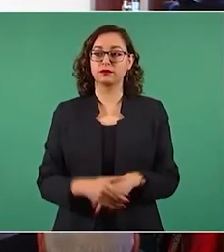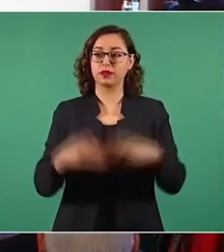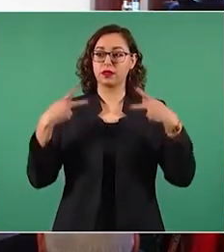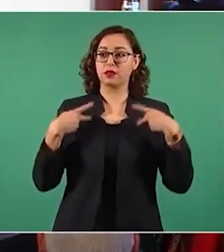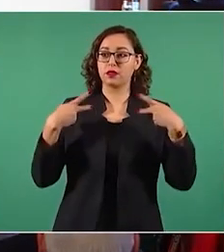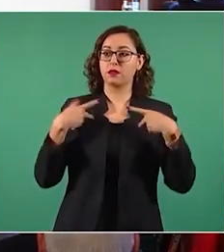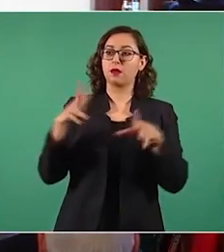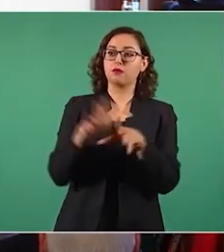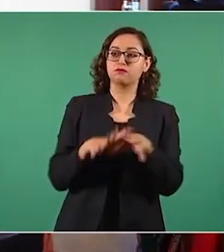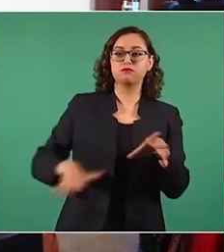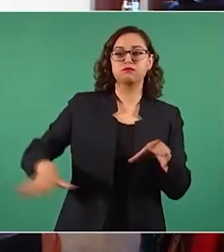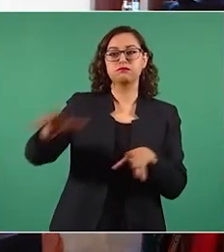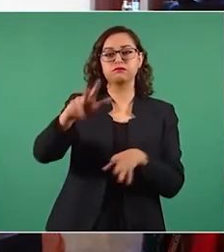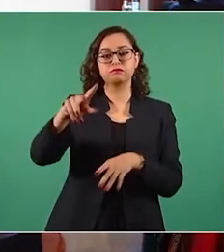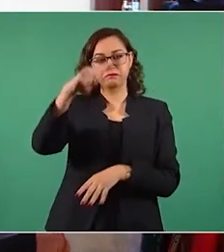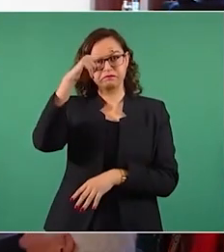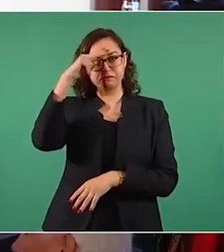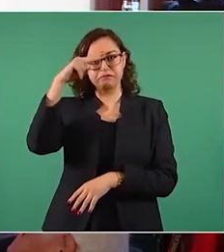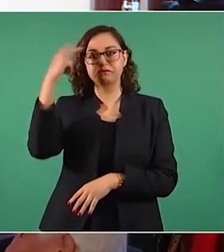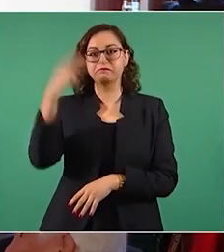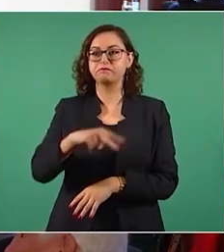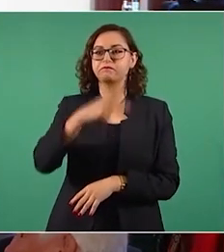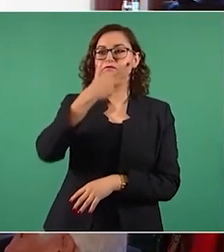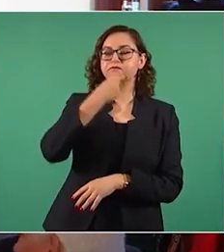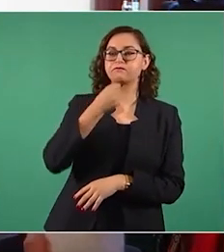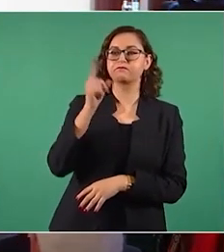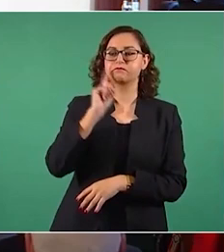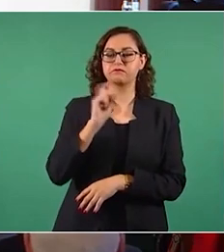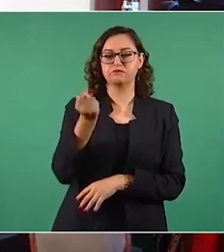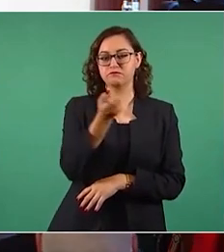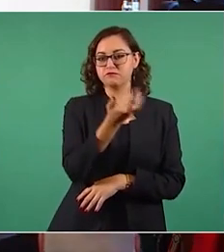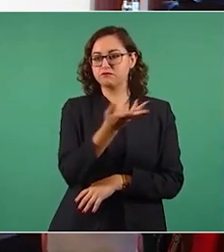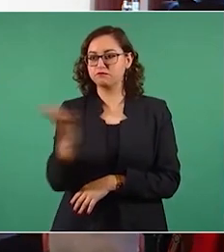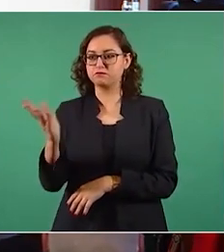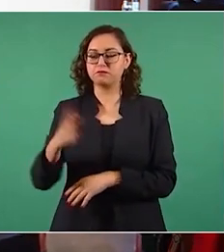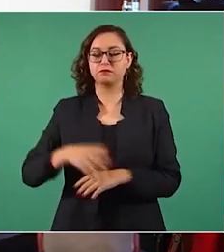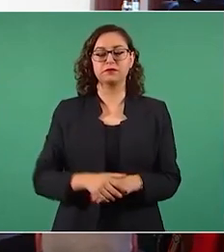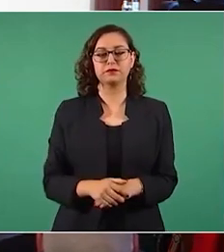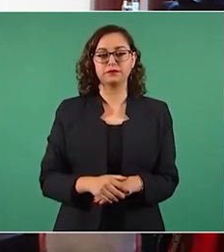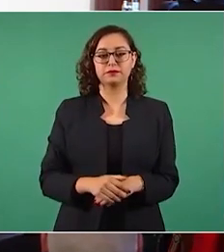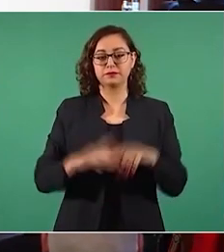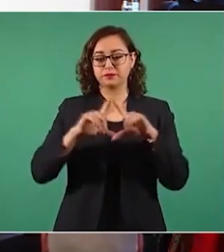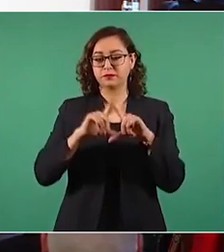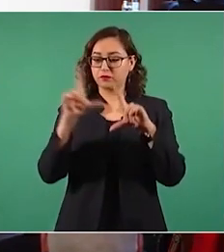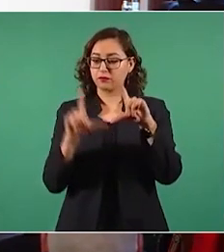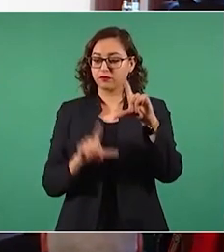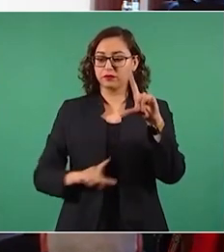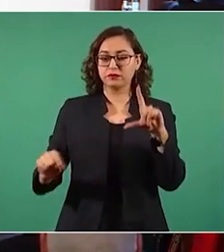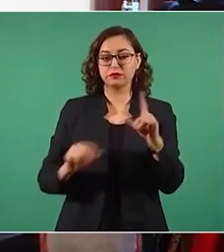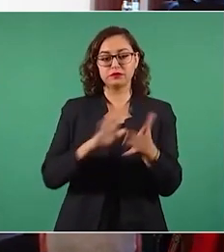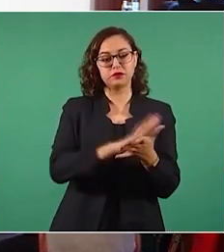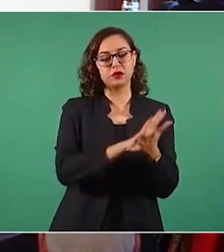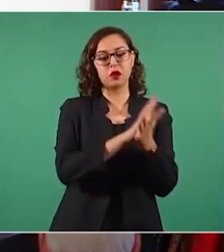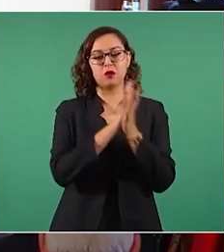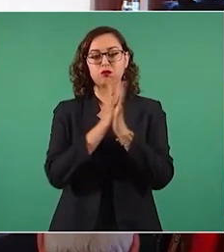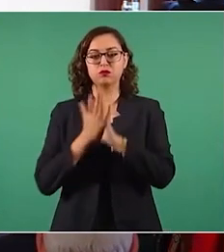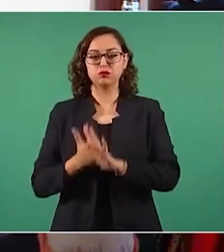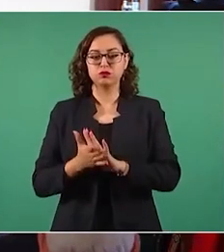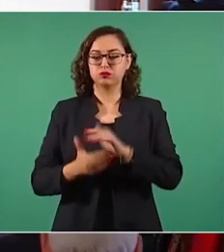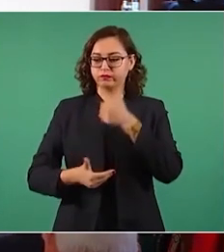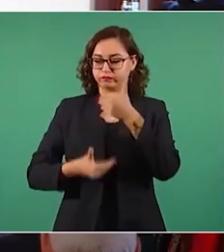La transformación está en marcha y aunque es